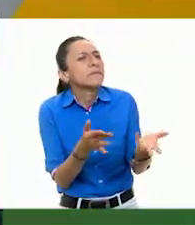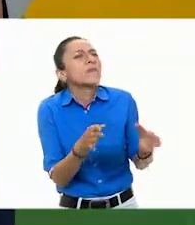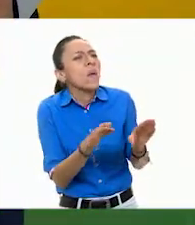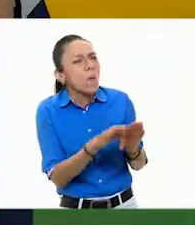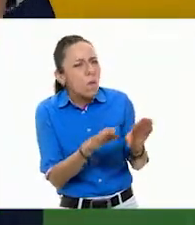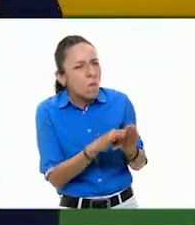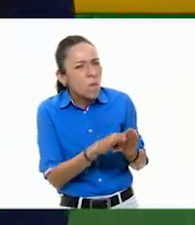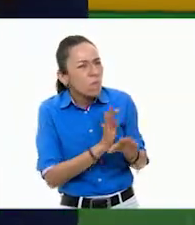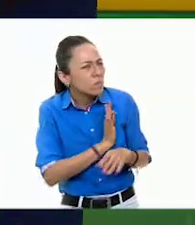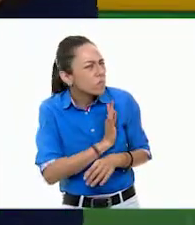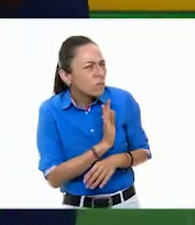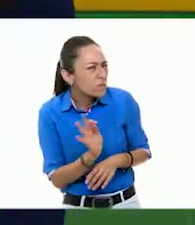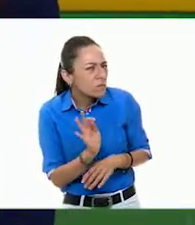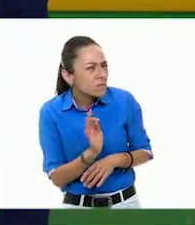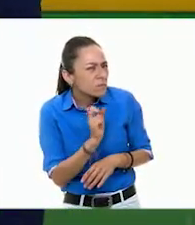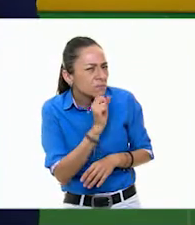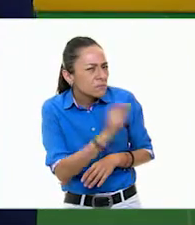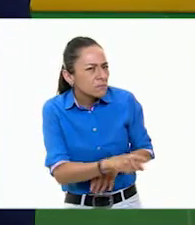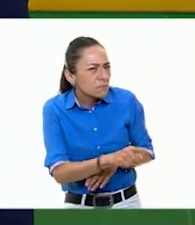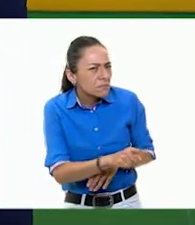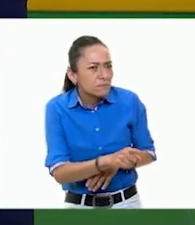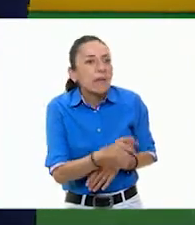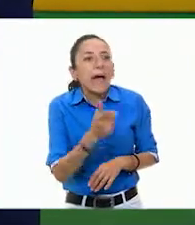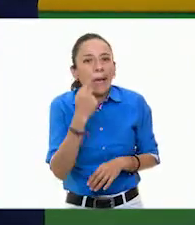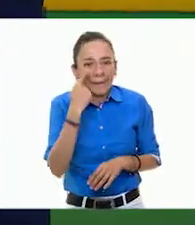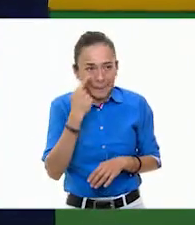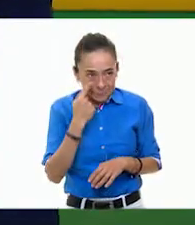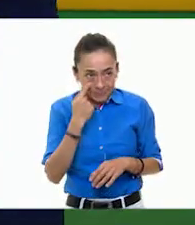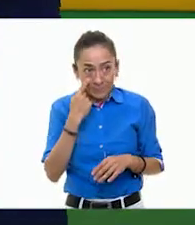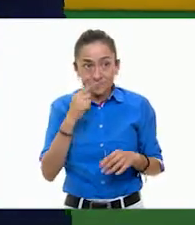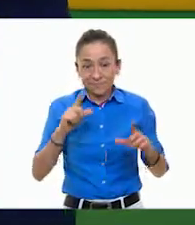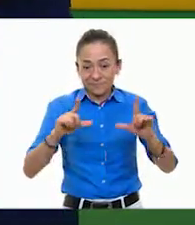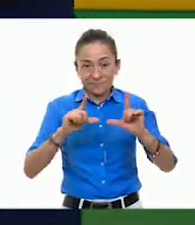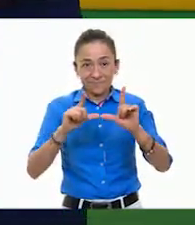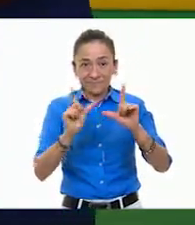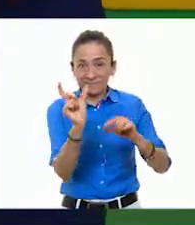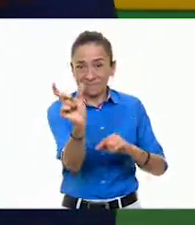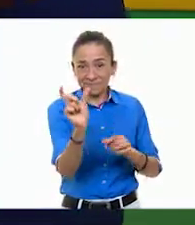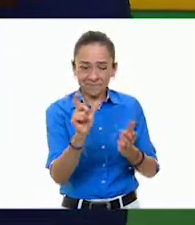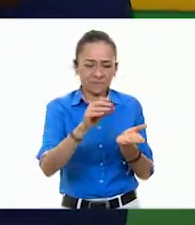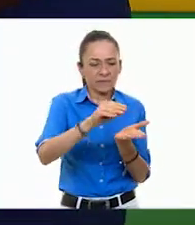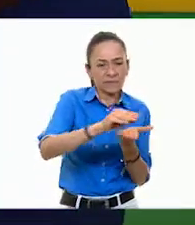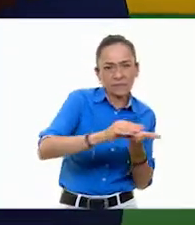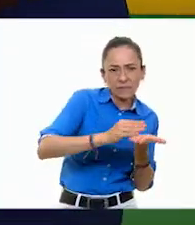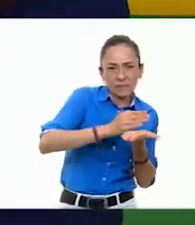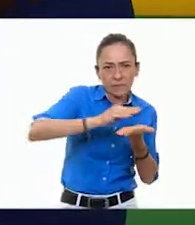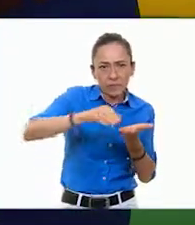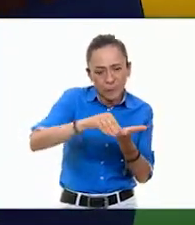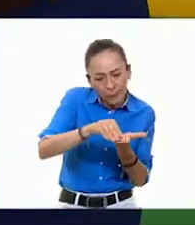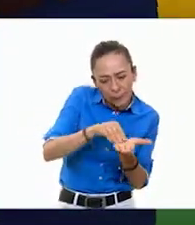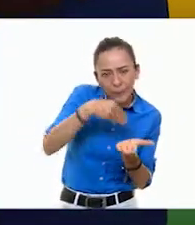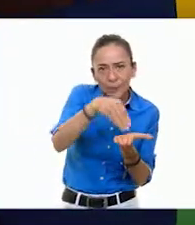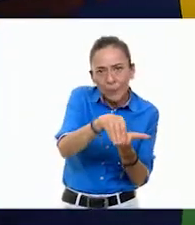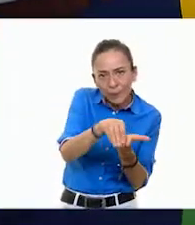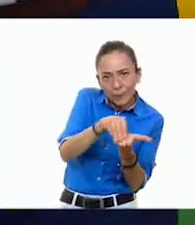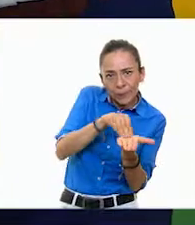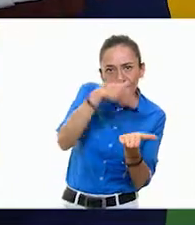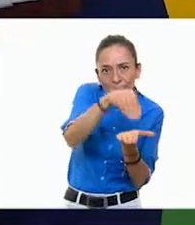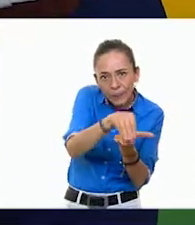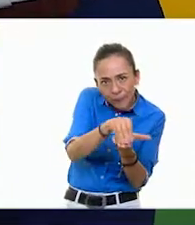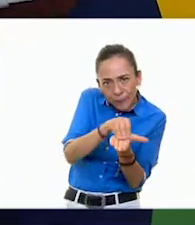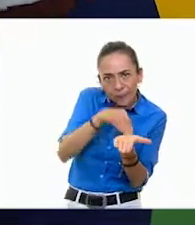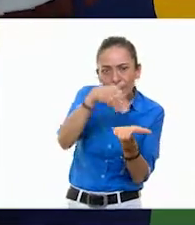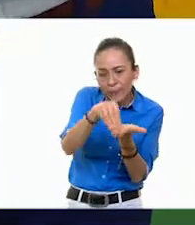con... Puedes utilizar una tarjetita e ir aplanándola, ir viendo los perfiles,